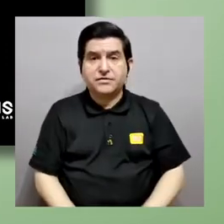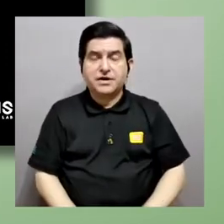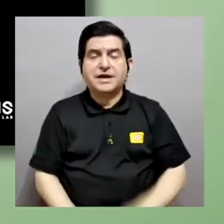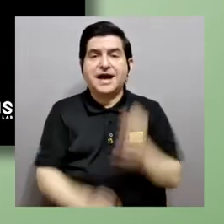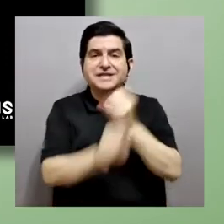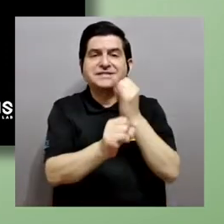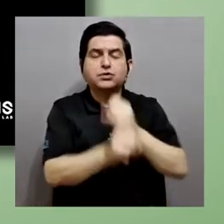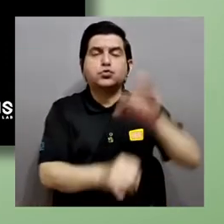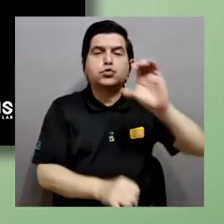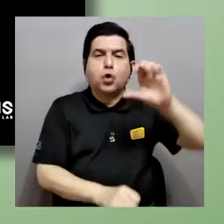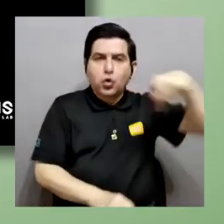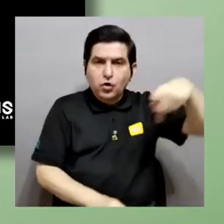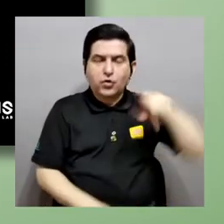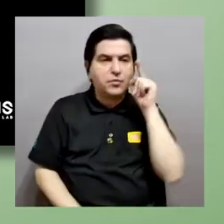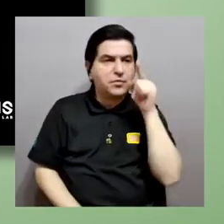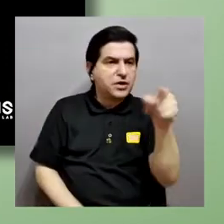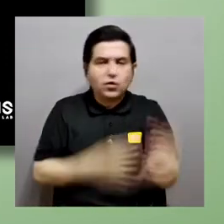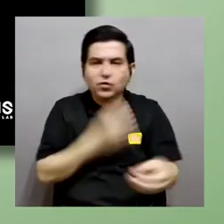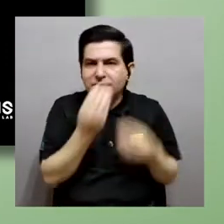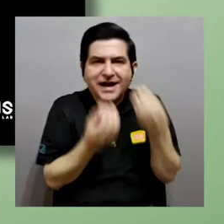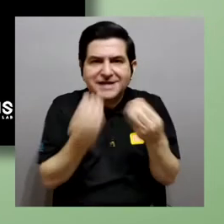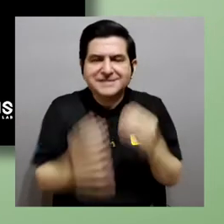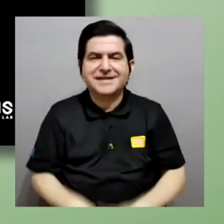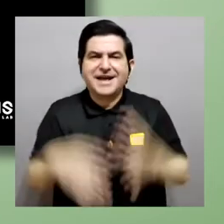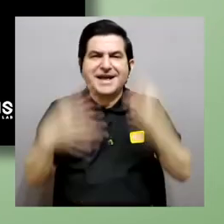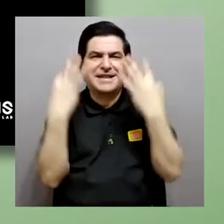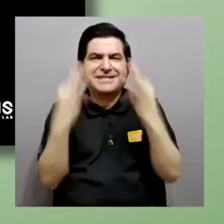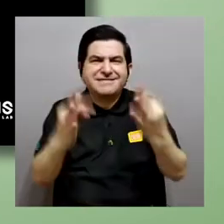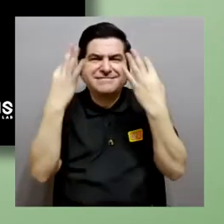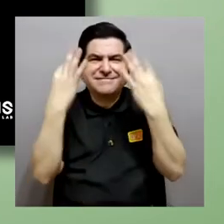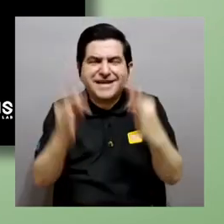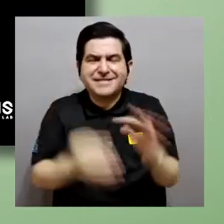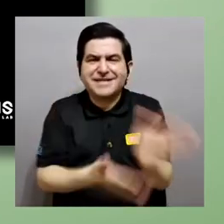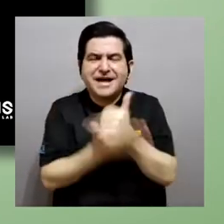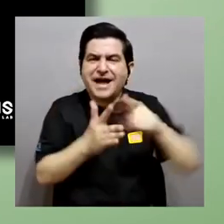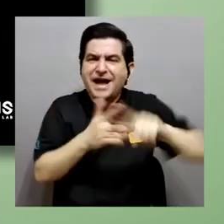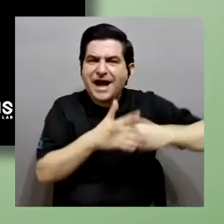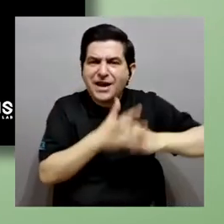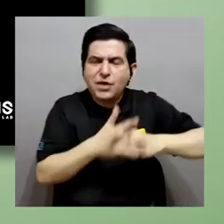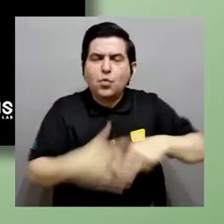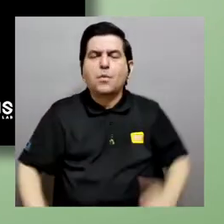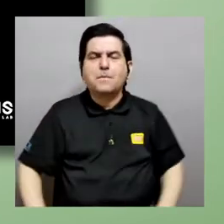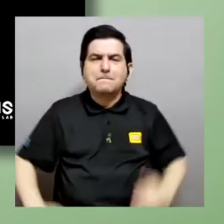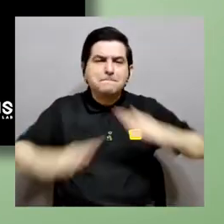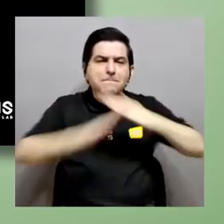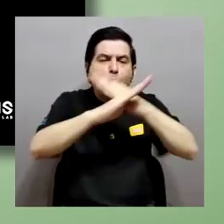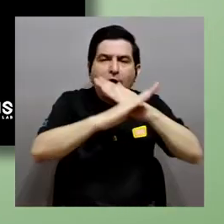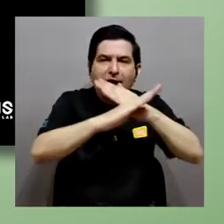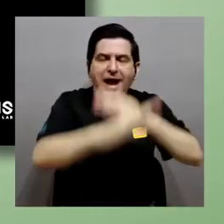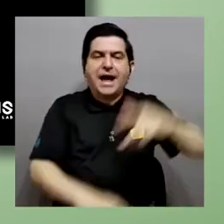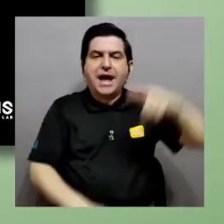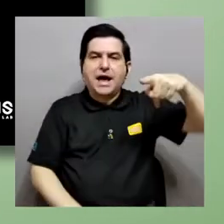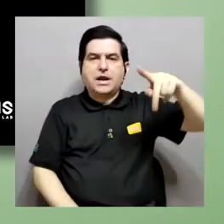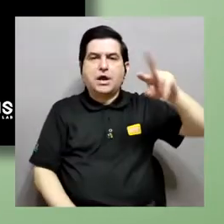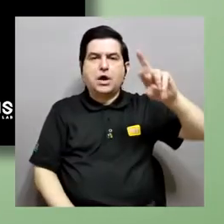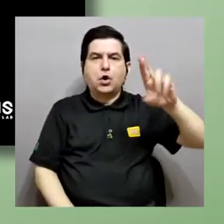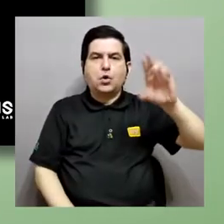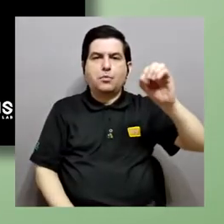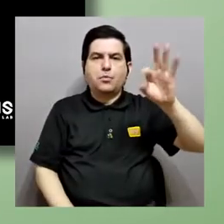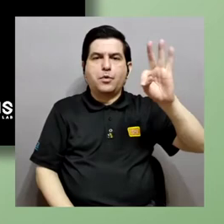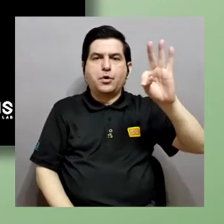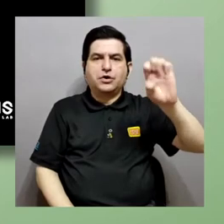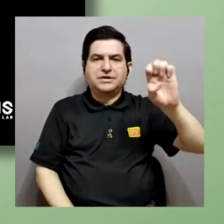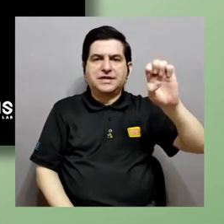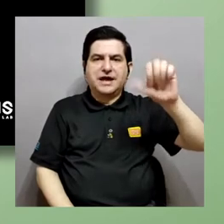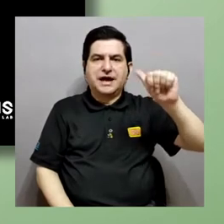se encuentra es tratar de buscar algún mecanismo para bloquear la proteasa que se encarga de acoplarse a la célula, ¿verdad?